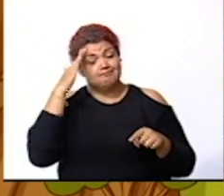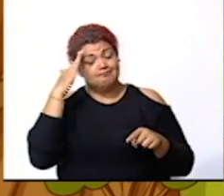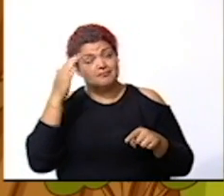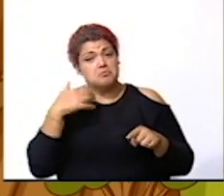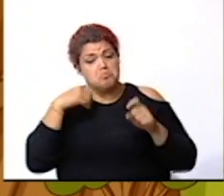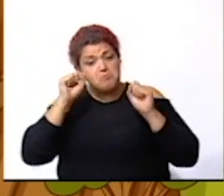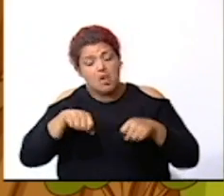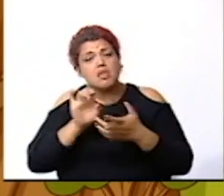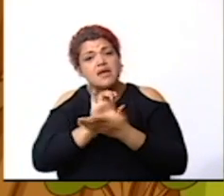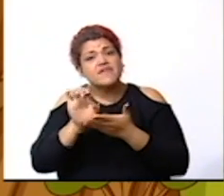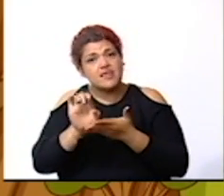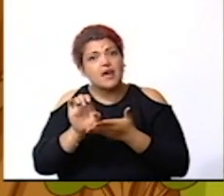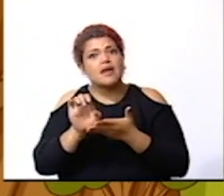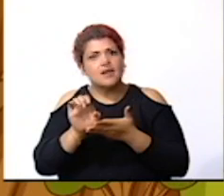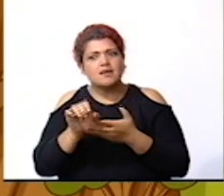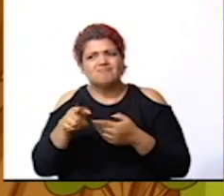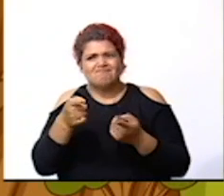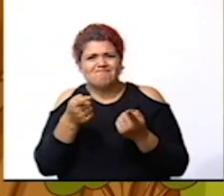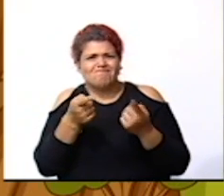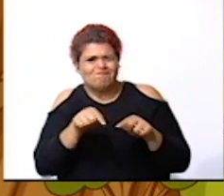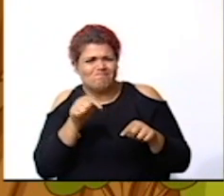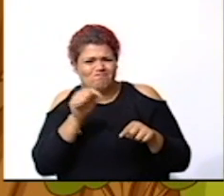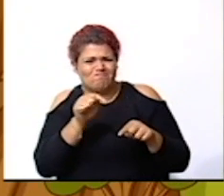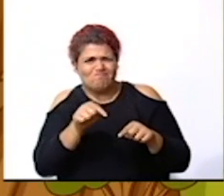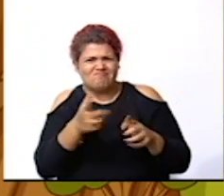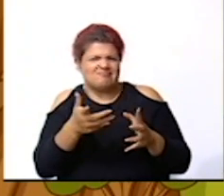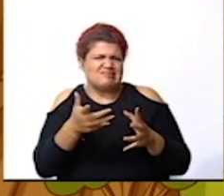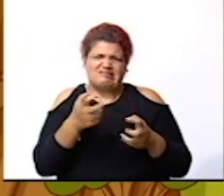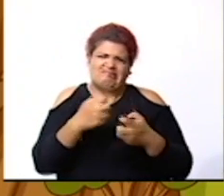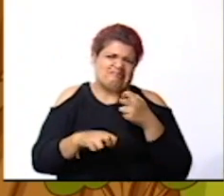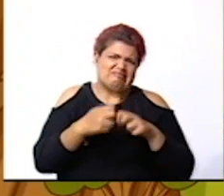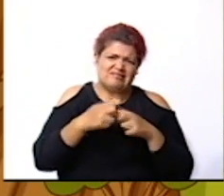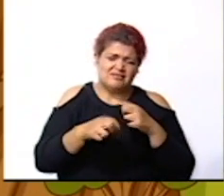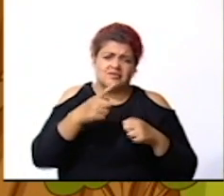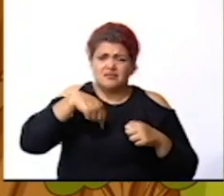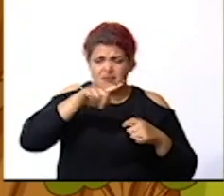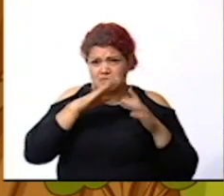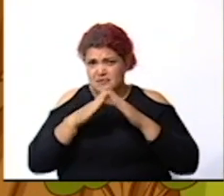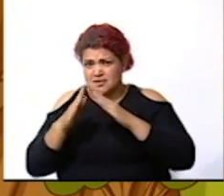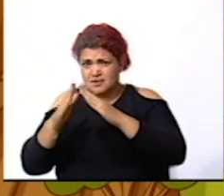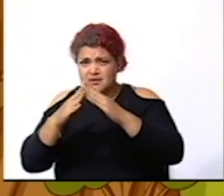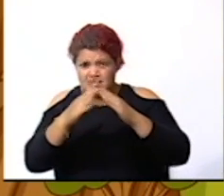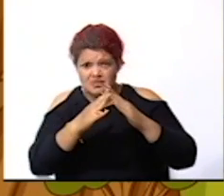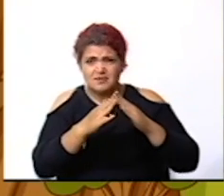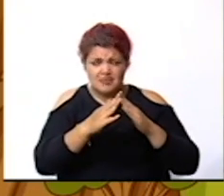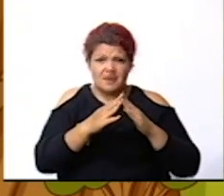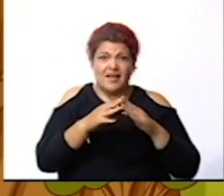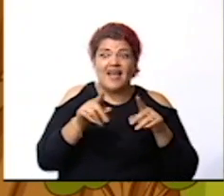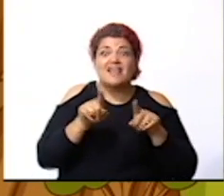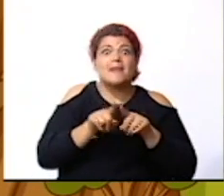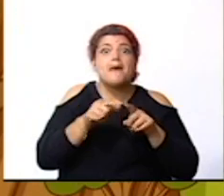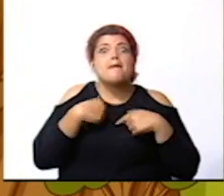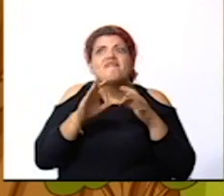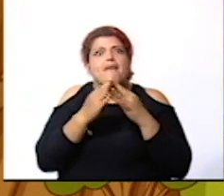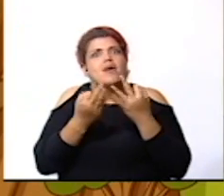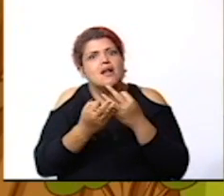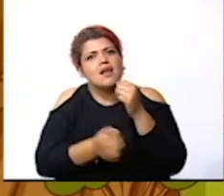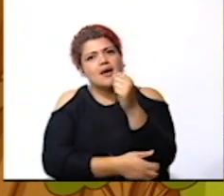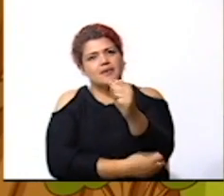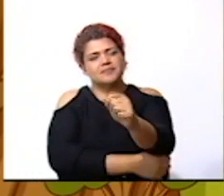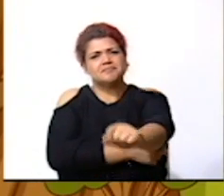evitar estas situaciones estas catástrofes en nuestra comunidad y también en nuestra familia